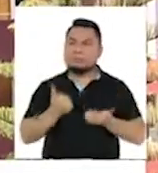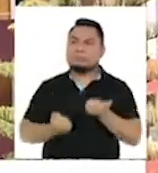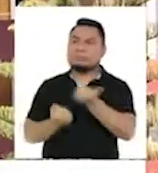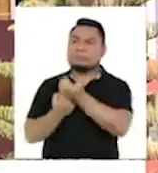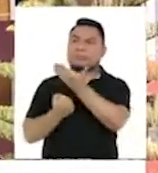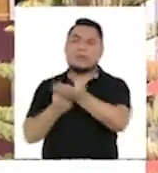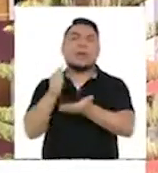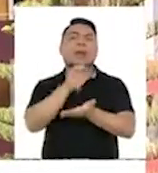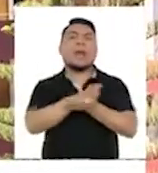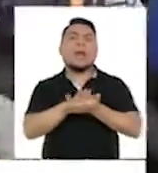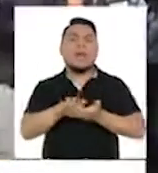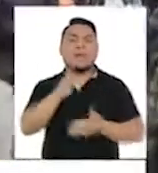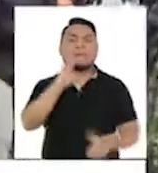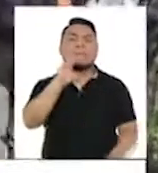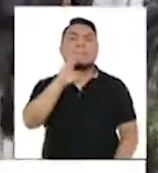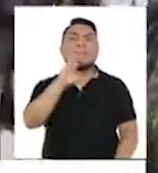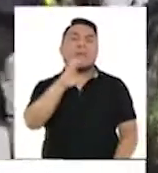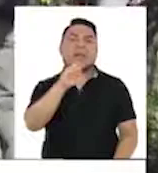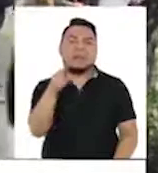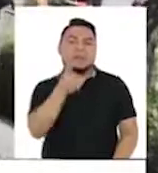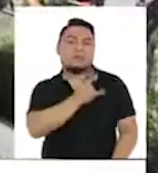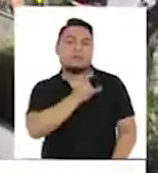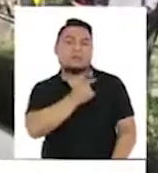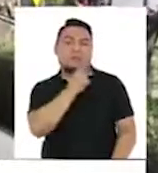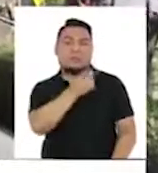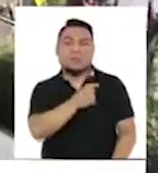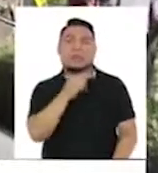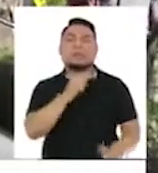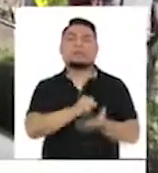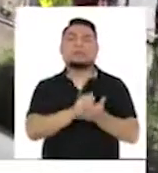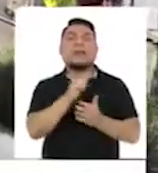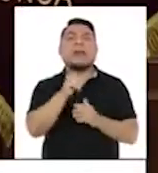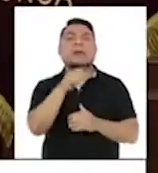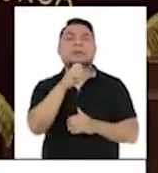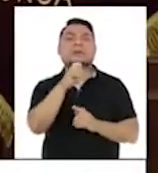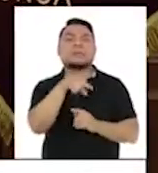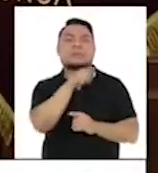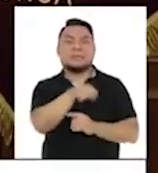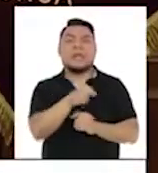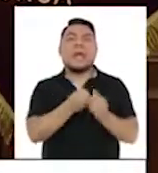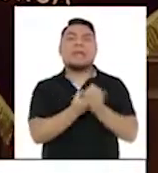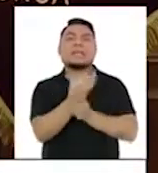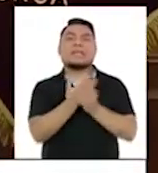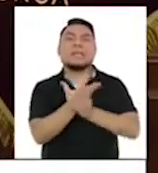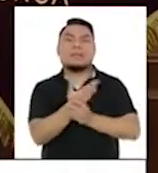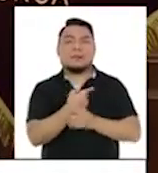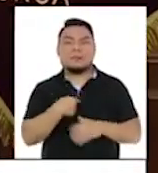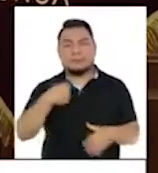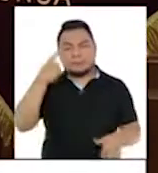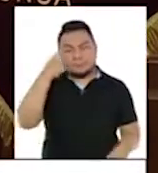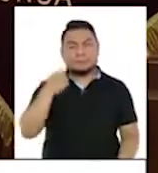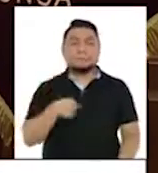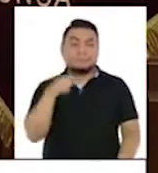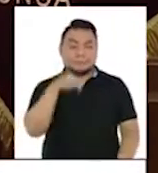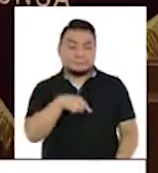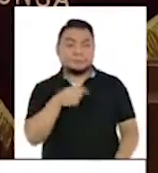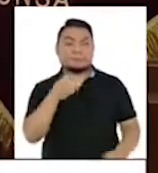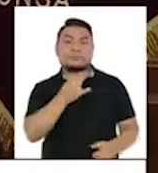vacantes supernumerarias que ofrecerá la Universidad Nacional de San Agustín en Arequipa. La UNSA hemos acordado